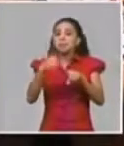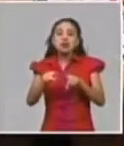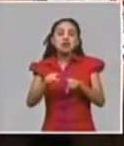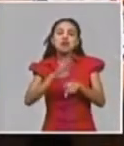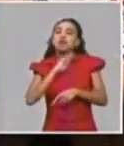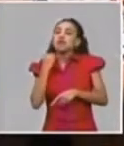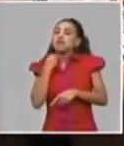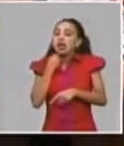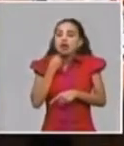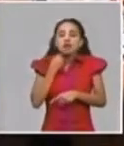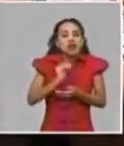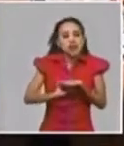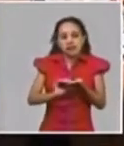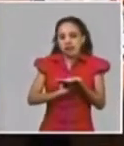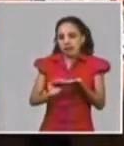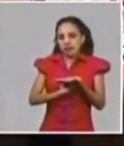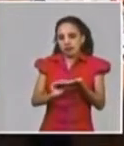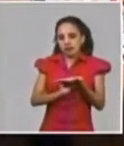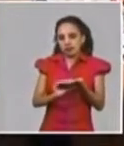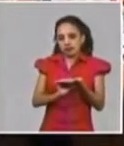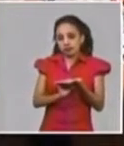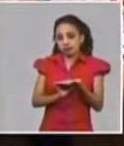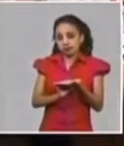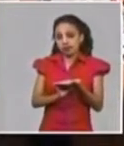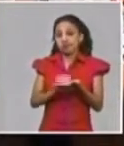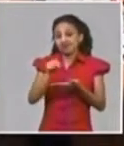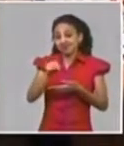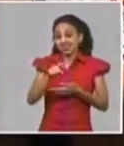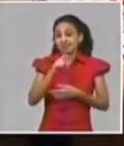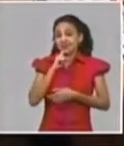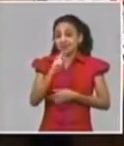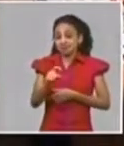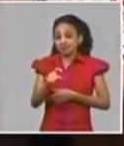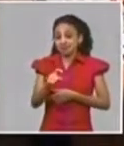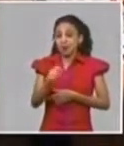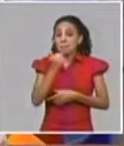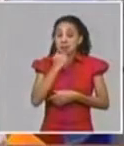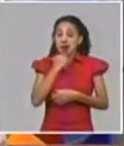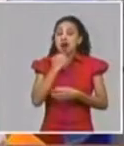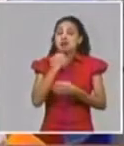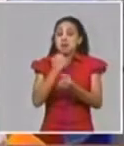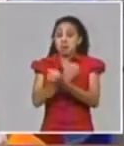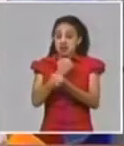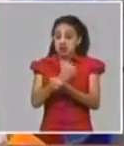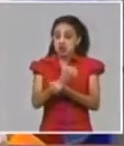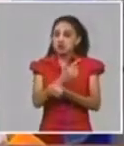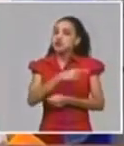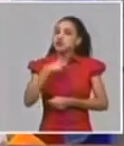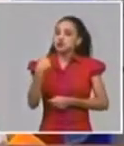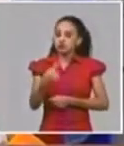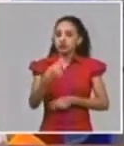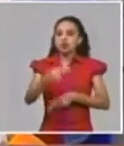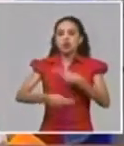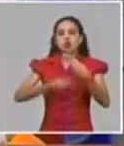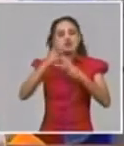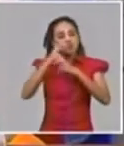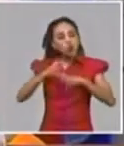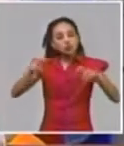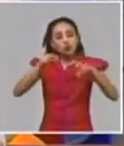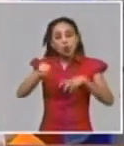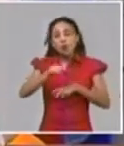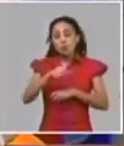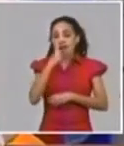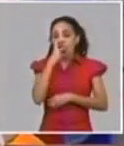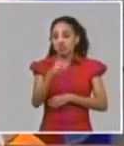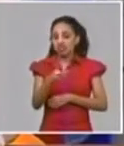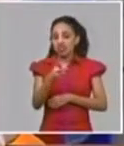de la búsqueda de casos asintomáticos la doctora y yo después podrán referirse estamos desarrollando estudios que forman parte también